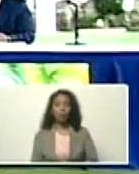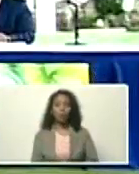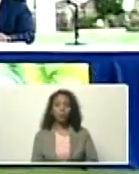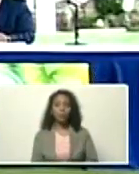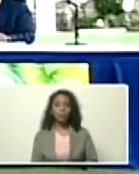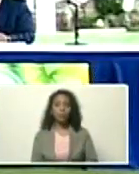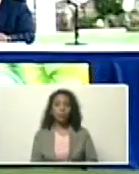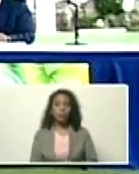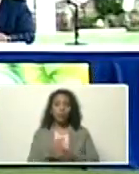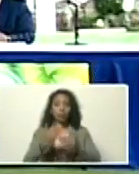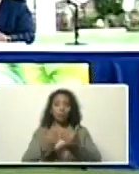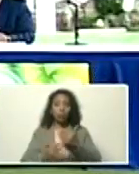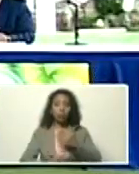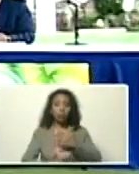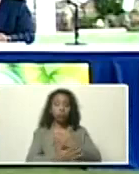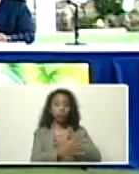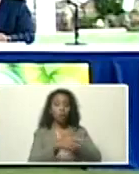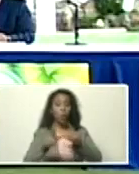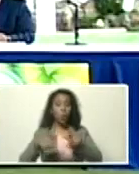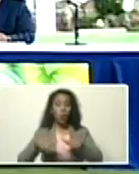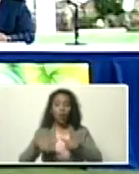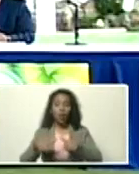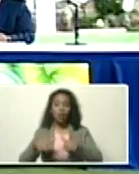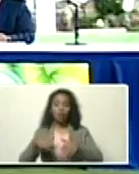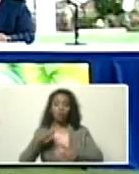se alargarán, las estaciones cálidas,